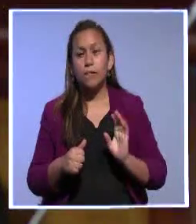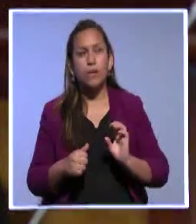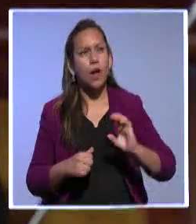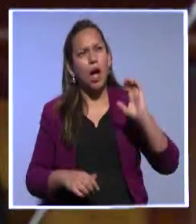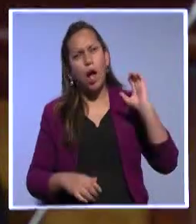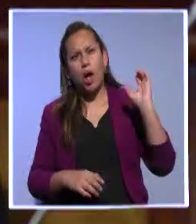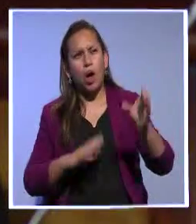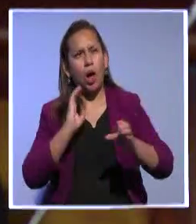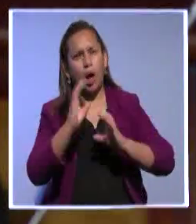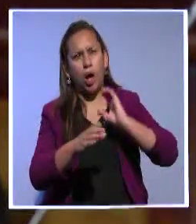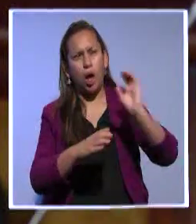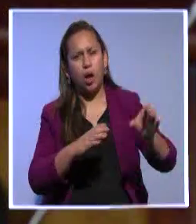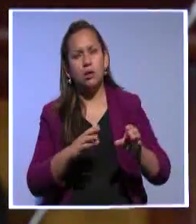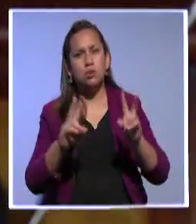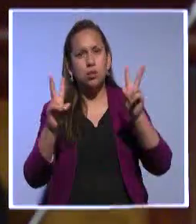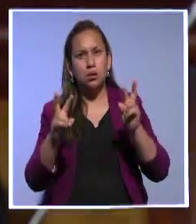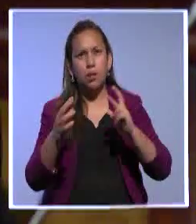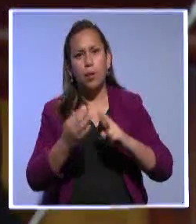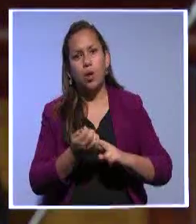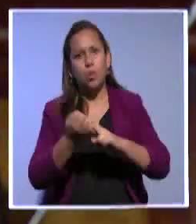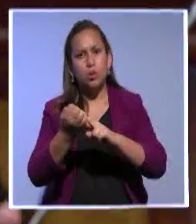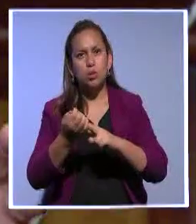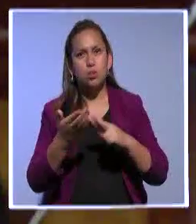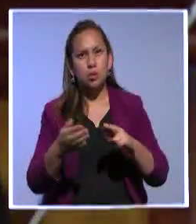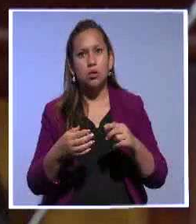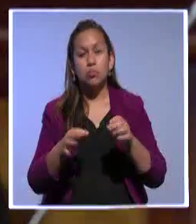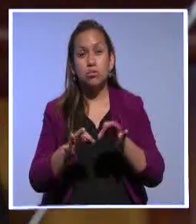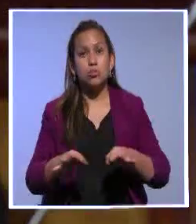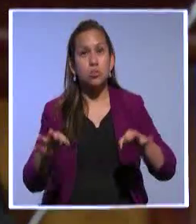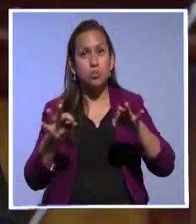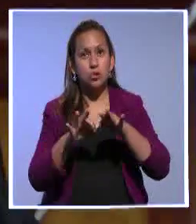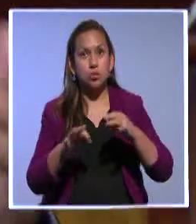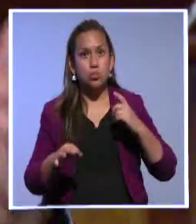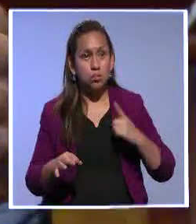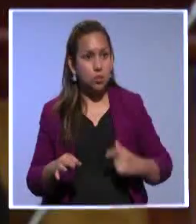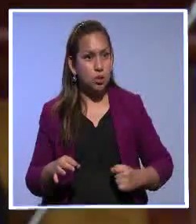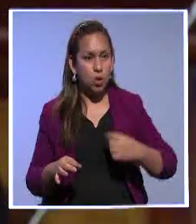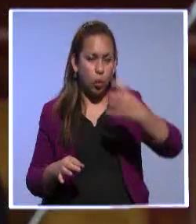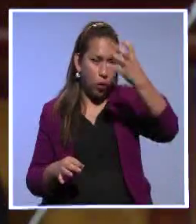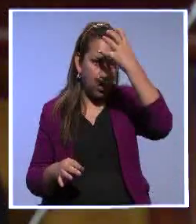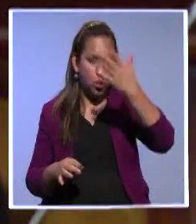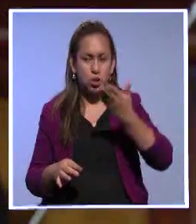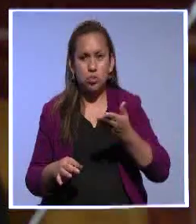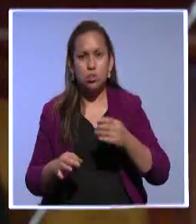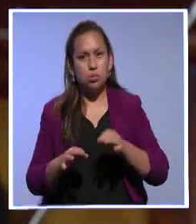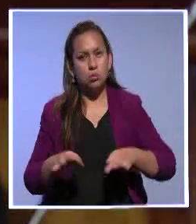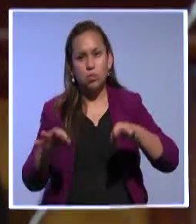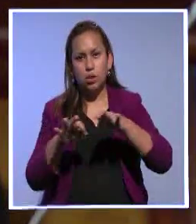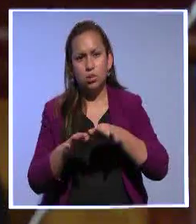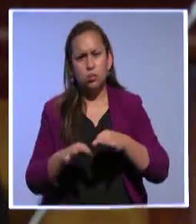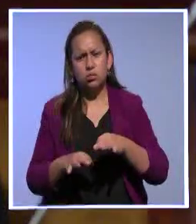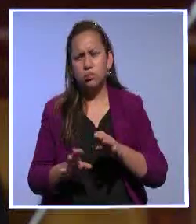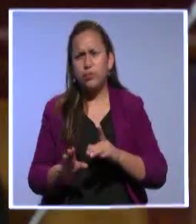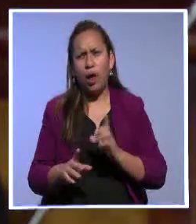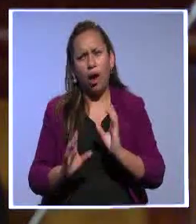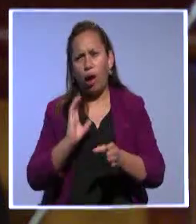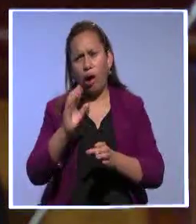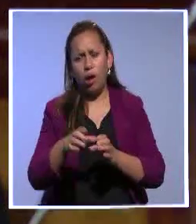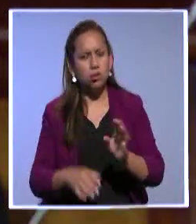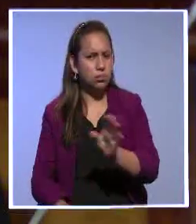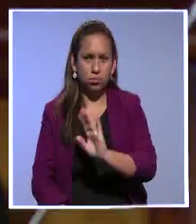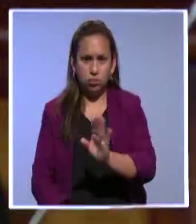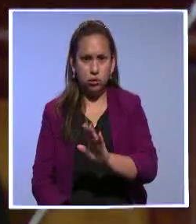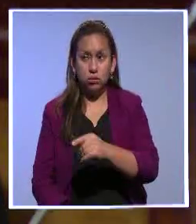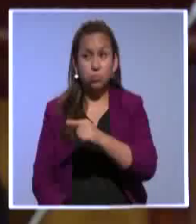inversión que debe haber de recursos públicos en áreas tan importantes para el desarrollo del ser humano como la educación y la salud. El